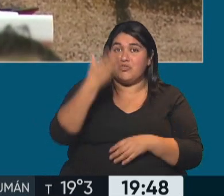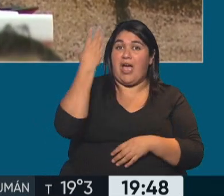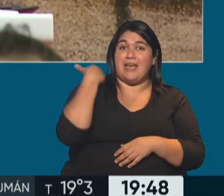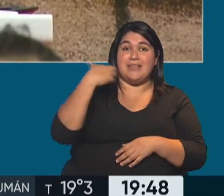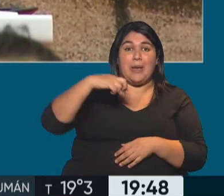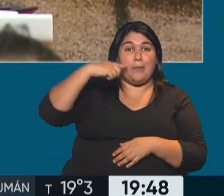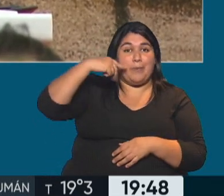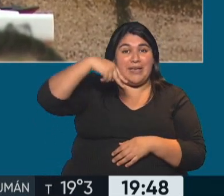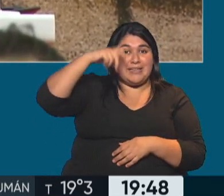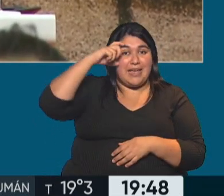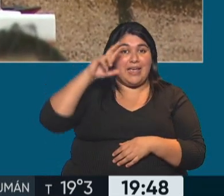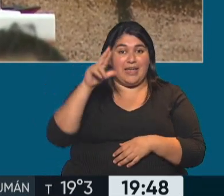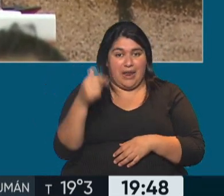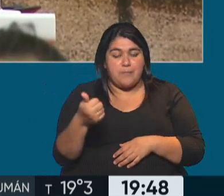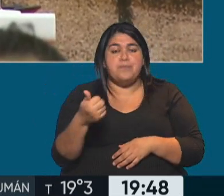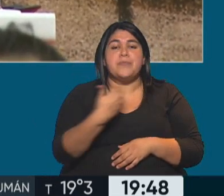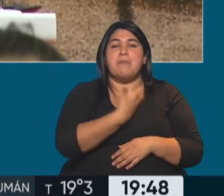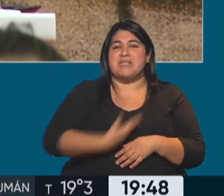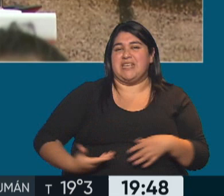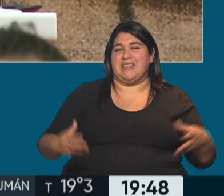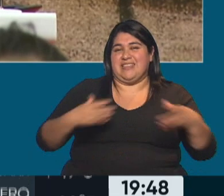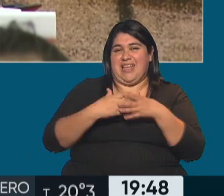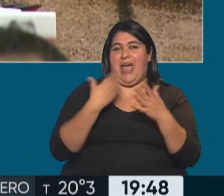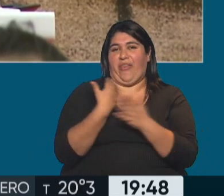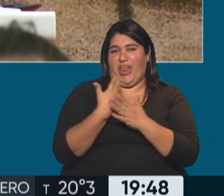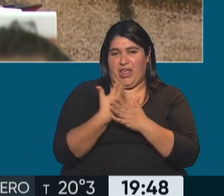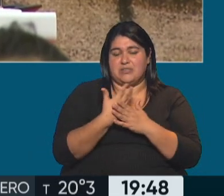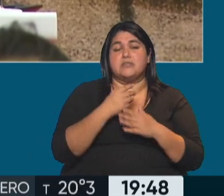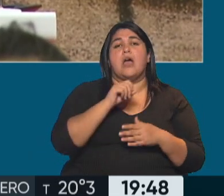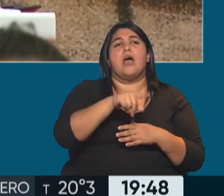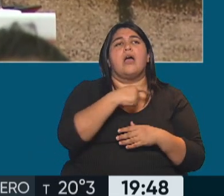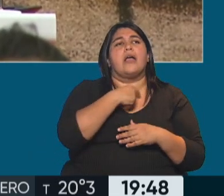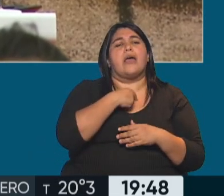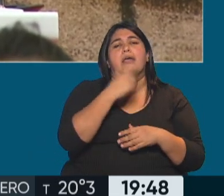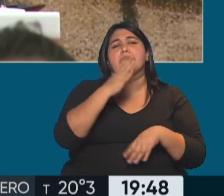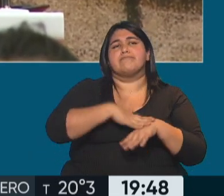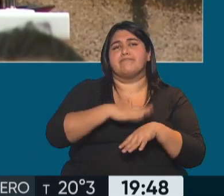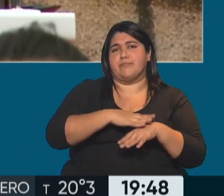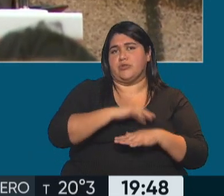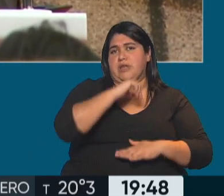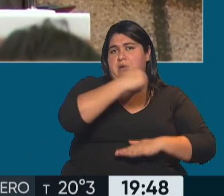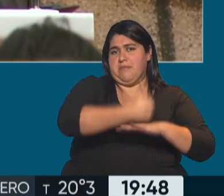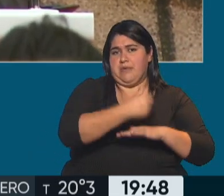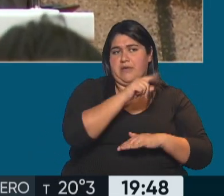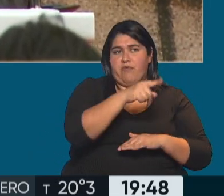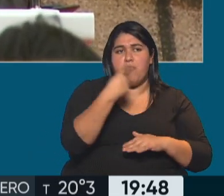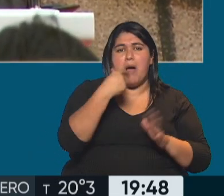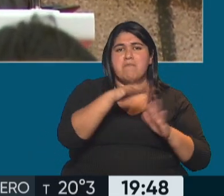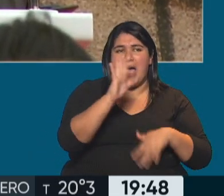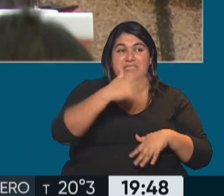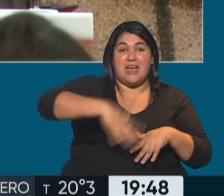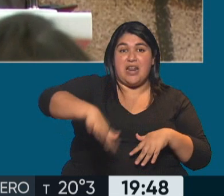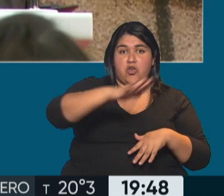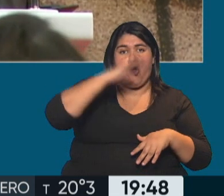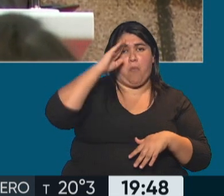Piñera, lo que había hecho el presidente de derecha, había sido declarar el estado de excepción. Básicamente, militarizar parte de esta